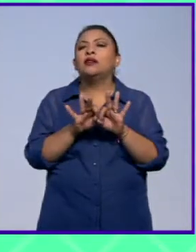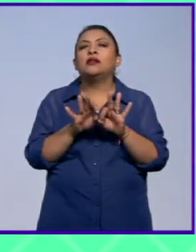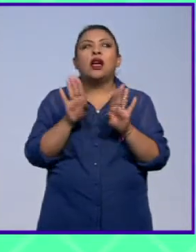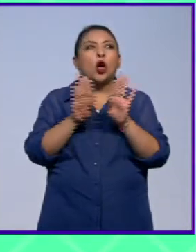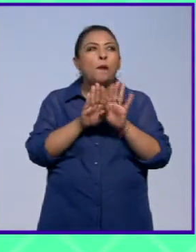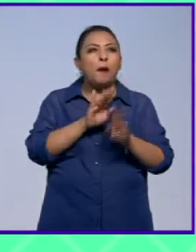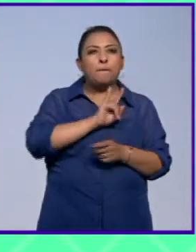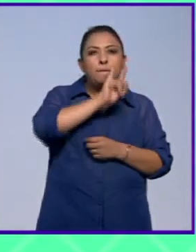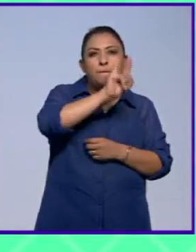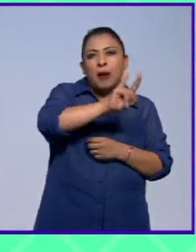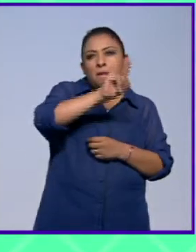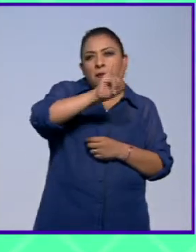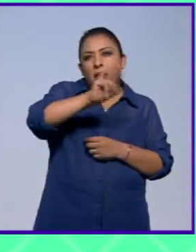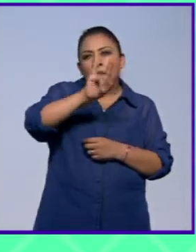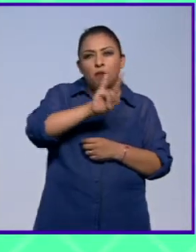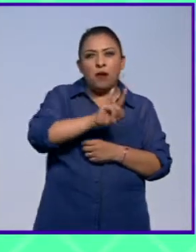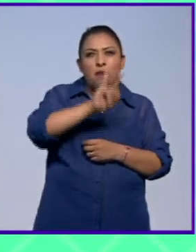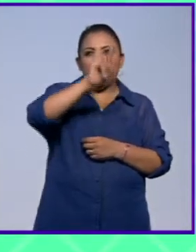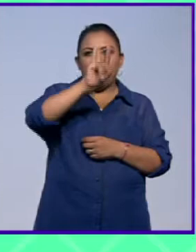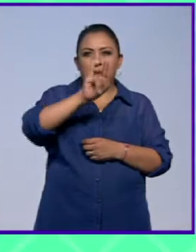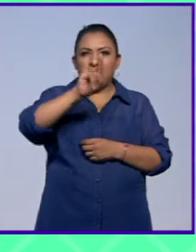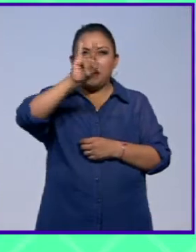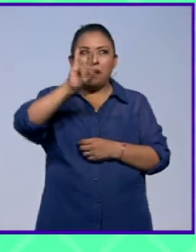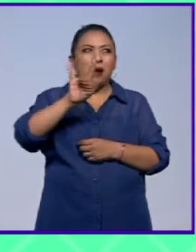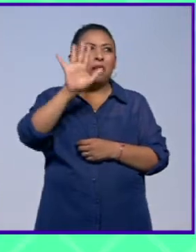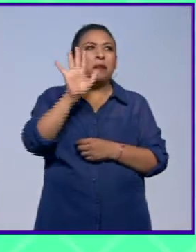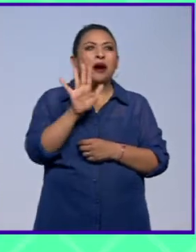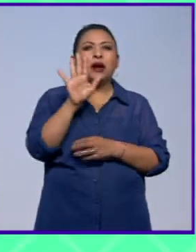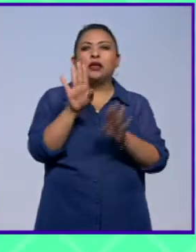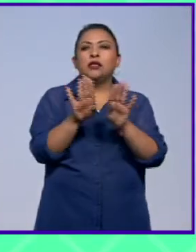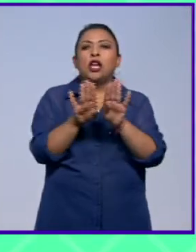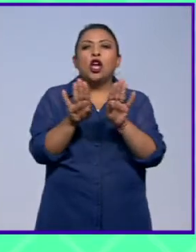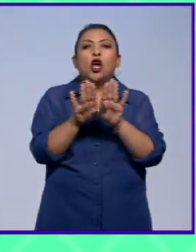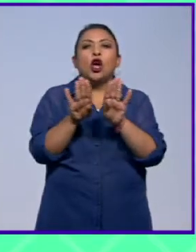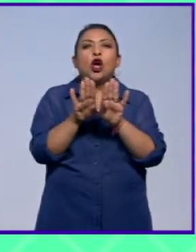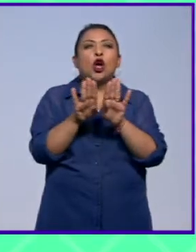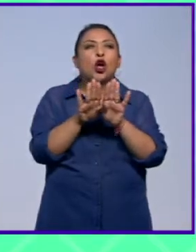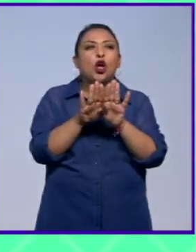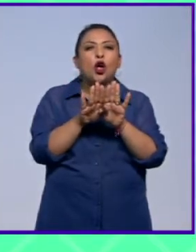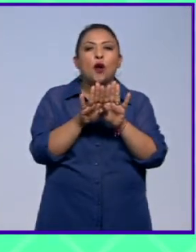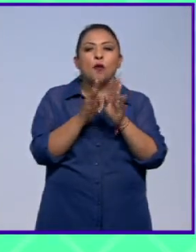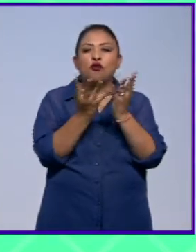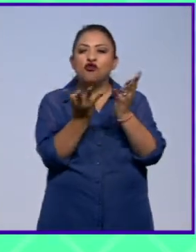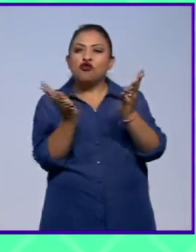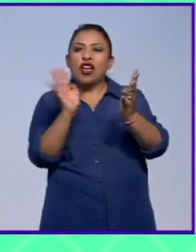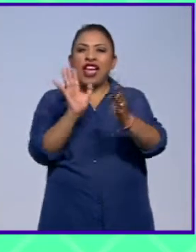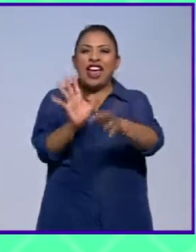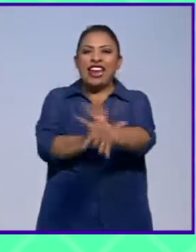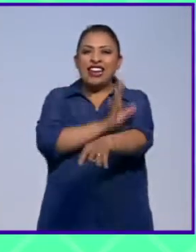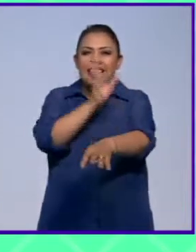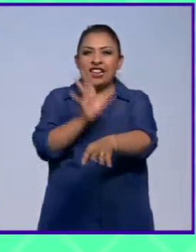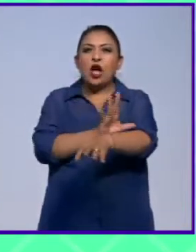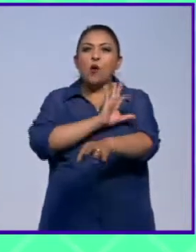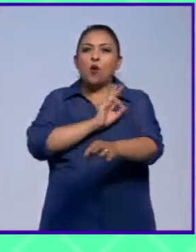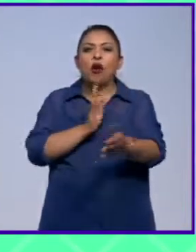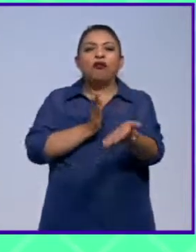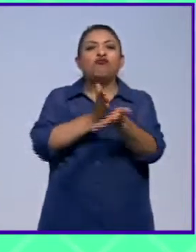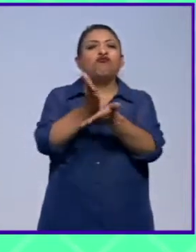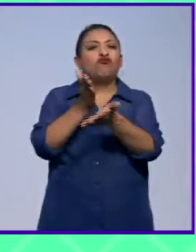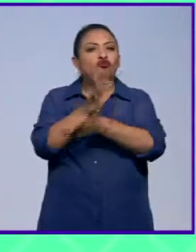colocados, como crean una especie de cerco de energía en el que se puede transitar.